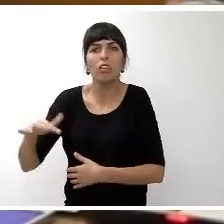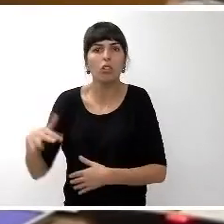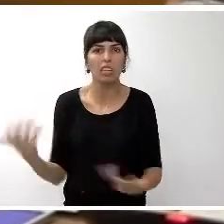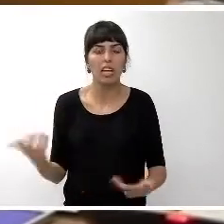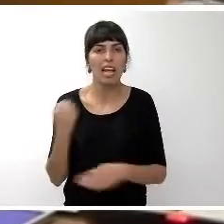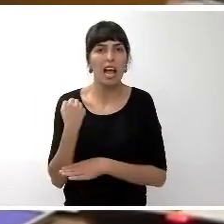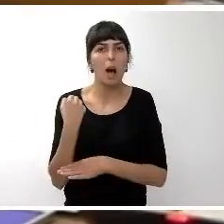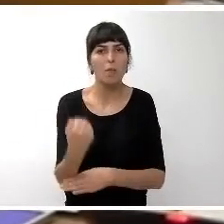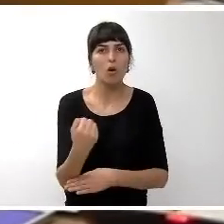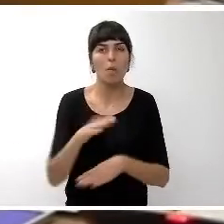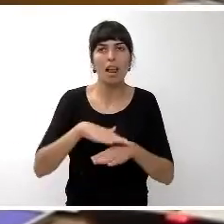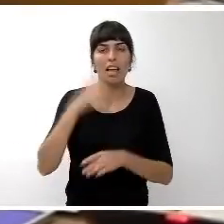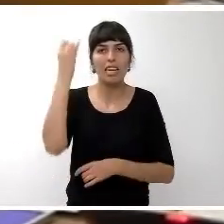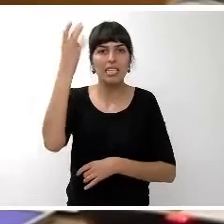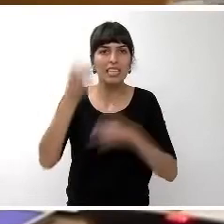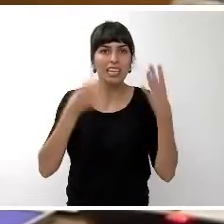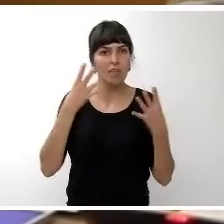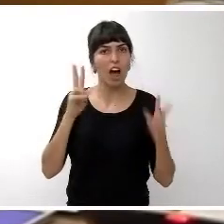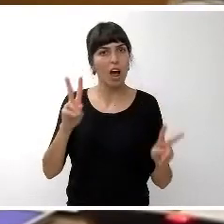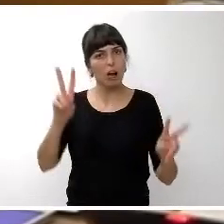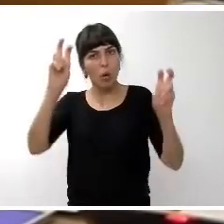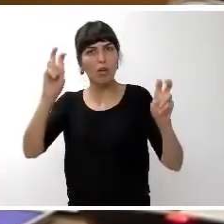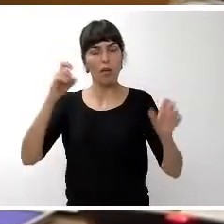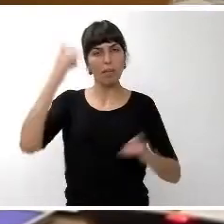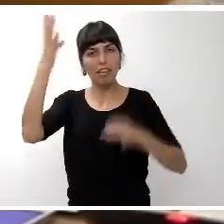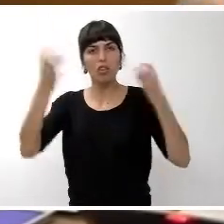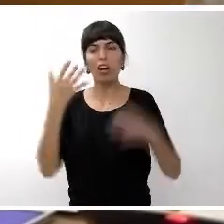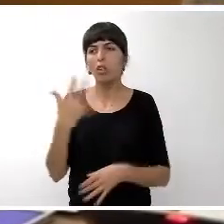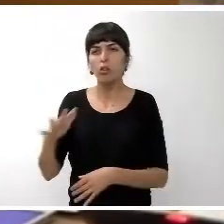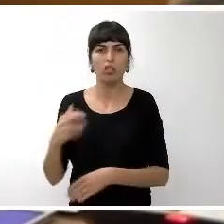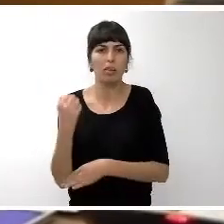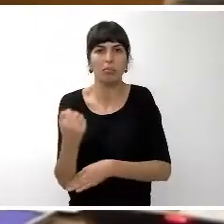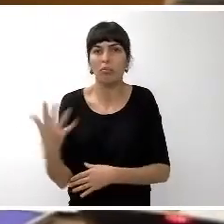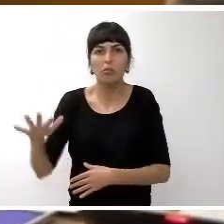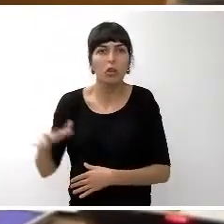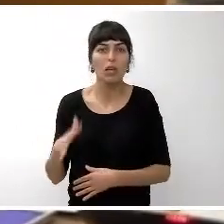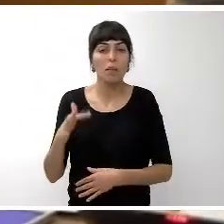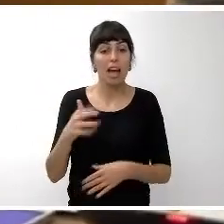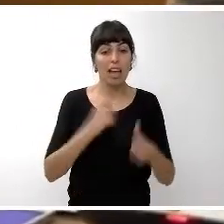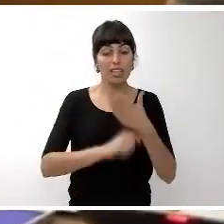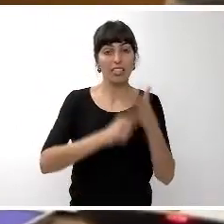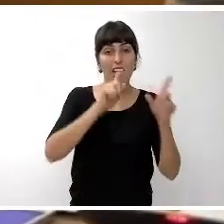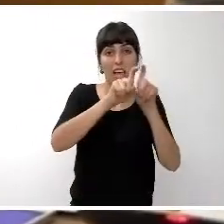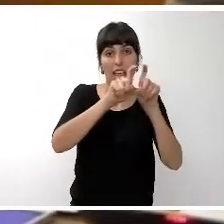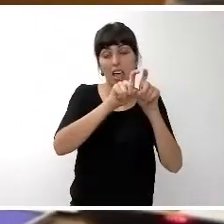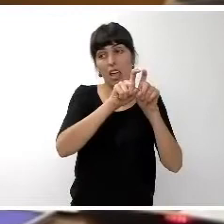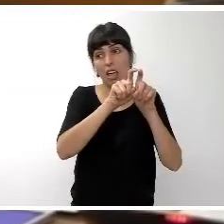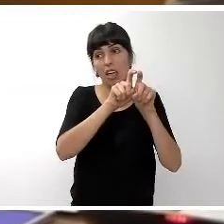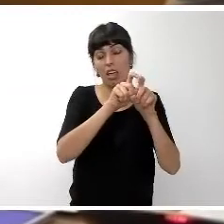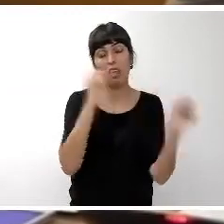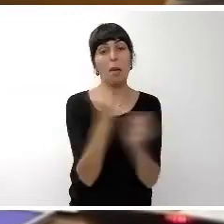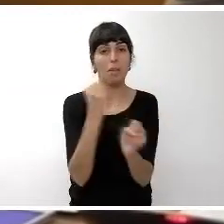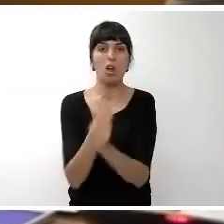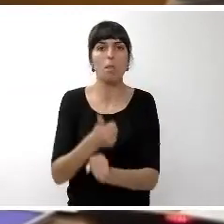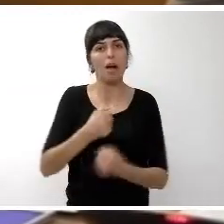iniciativas innovadoras y emprendedoras y sobre todo sobre todo una estrategia de empleo mucho más potente mucho más contundente para